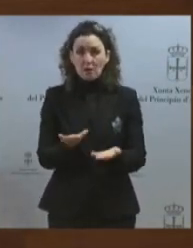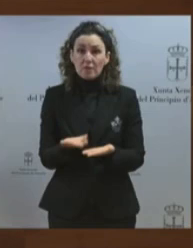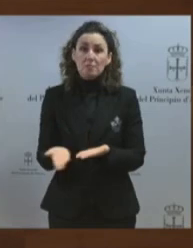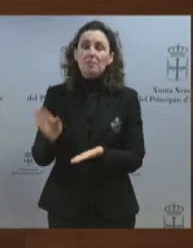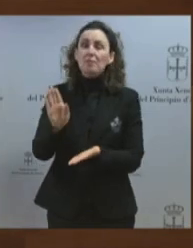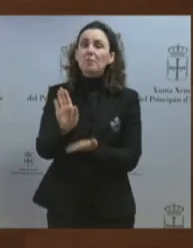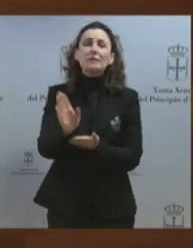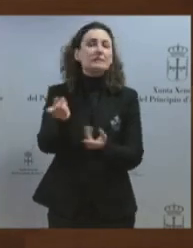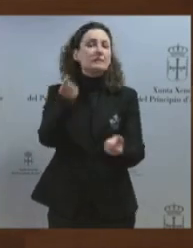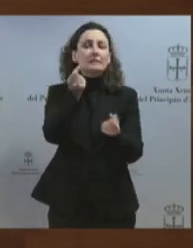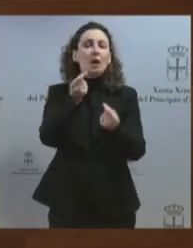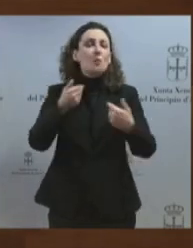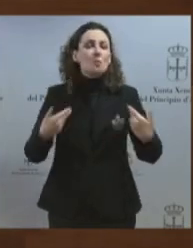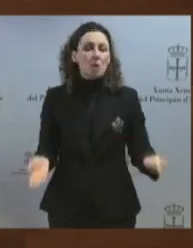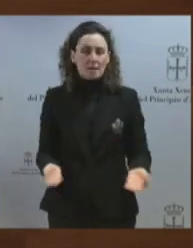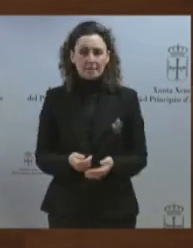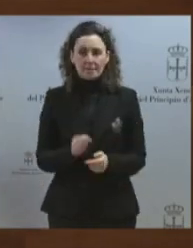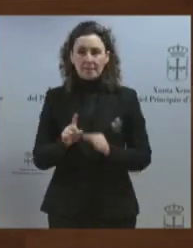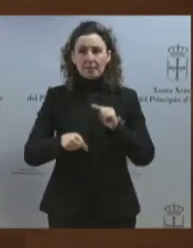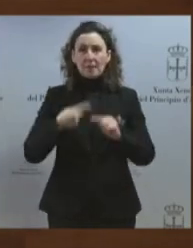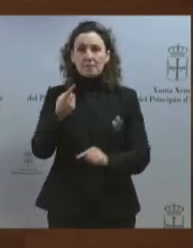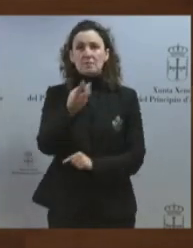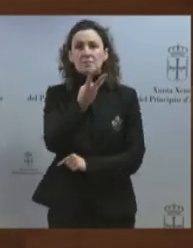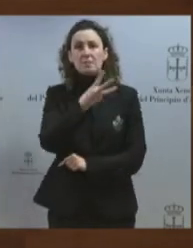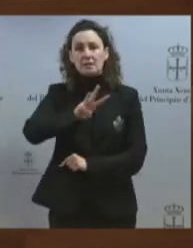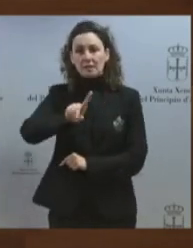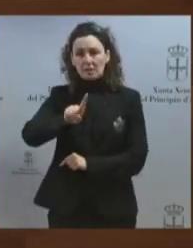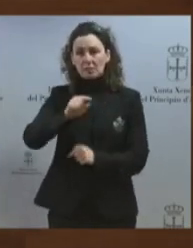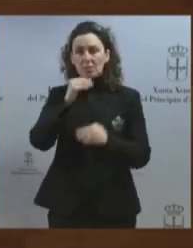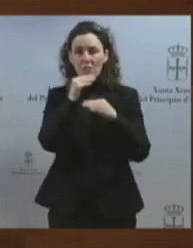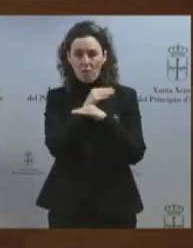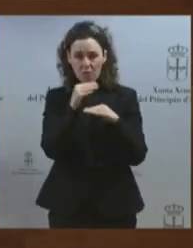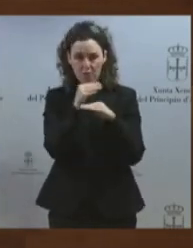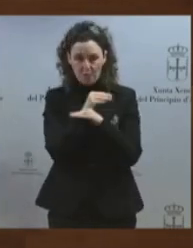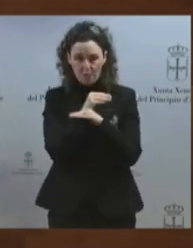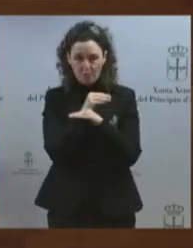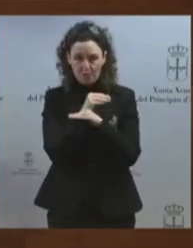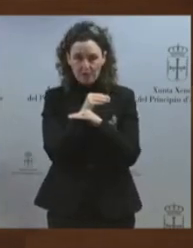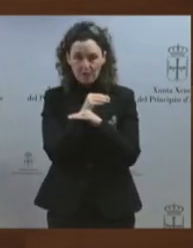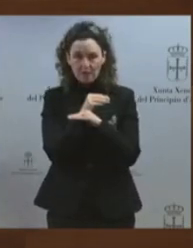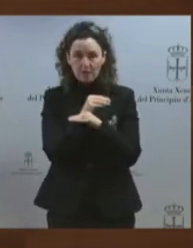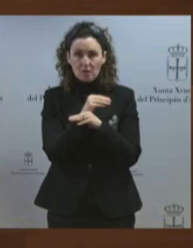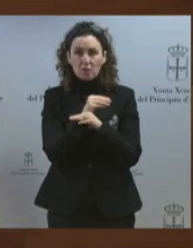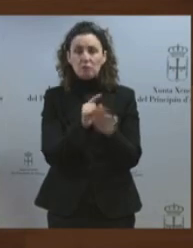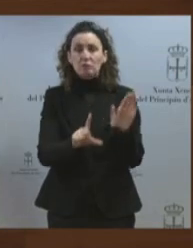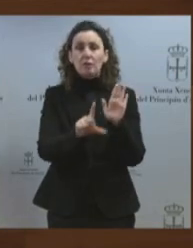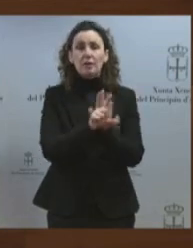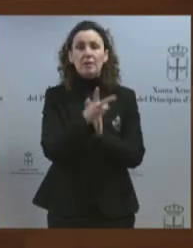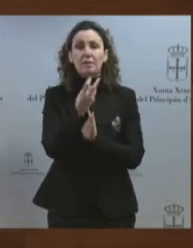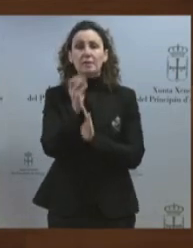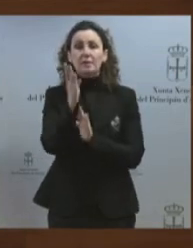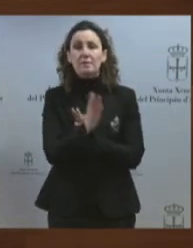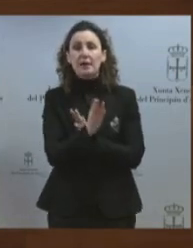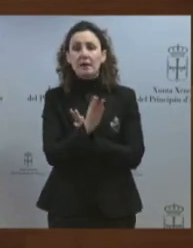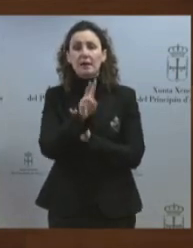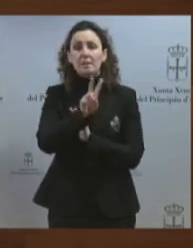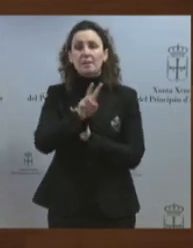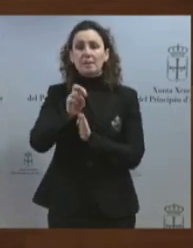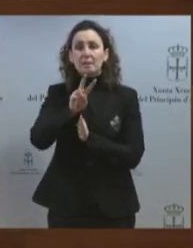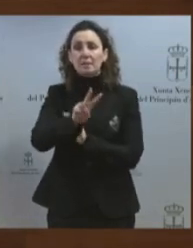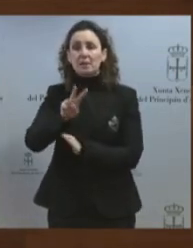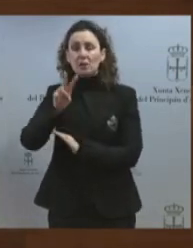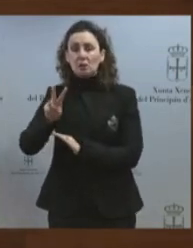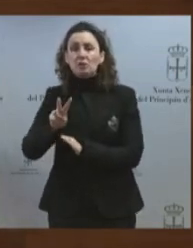día, 31 de octubre, instituido por la Ley 2022 de Memoria Democrática como día de recuerdo y homenaje